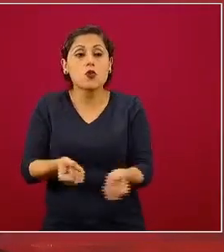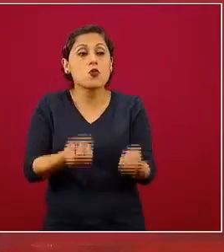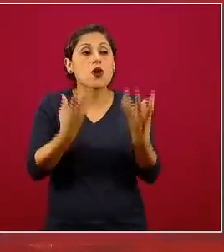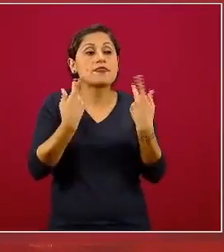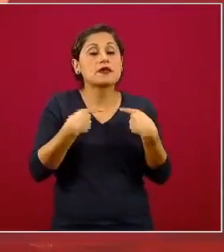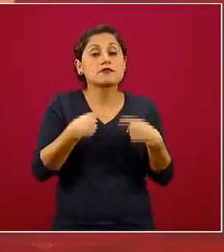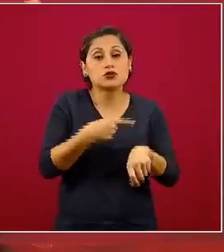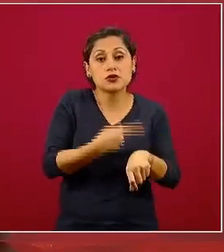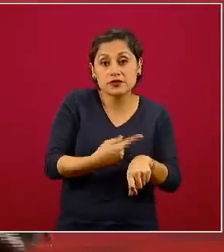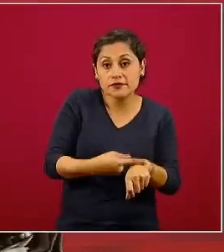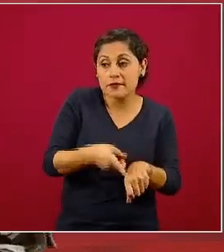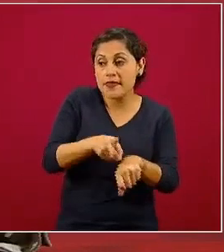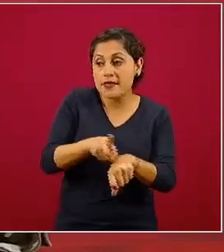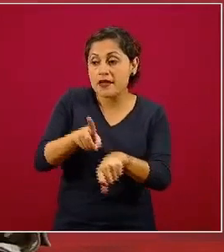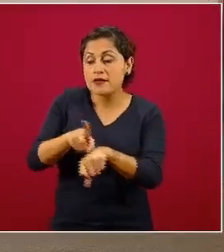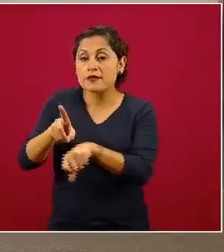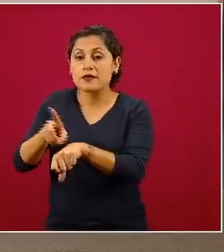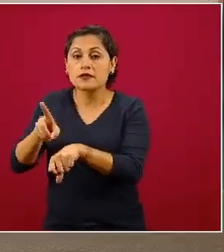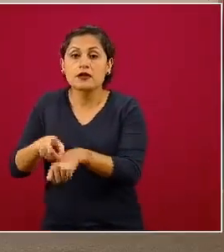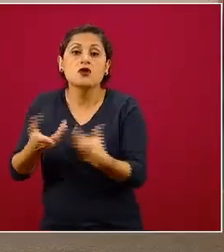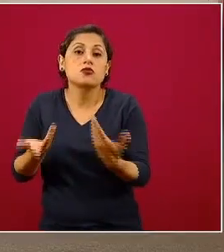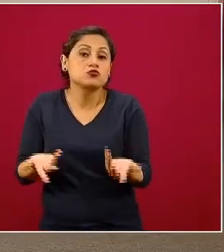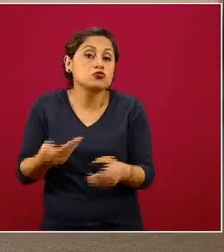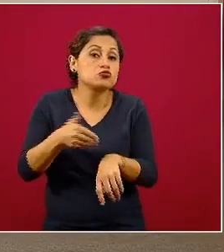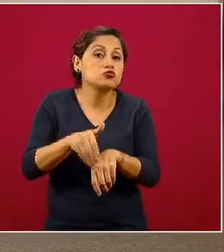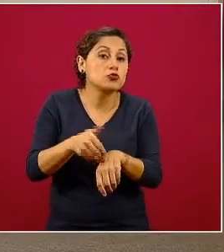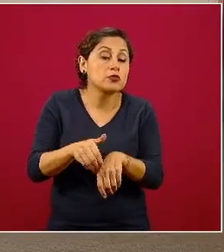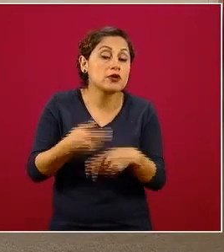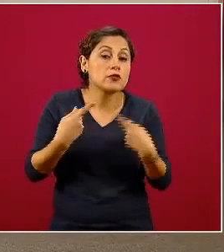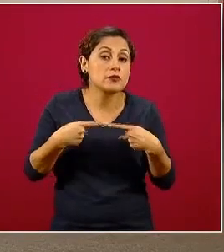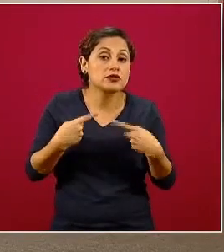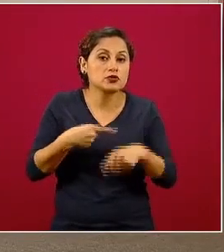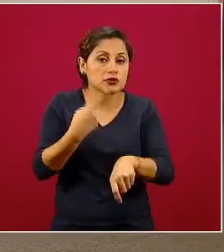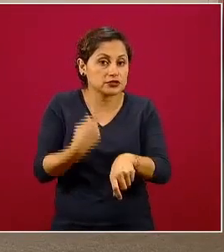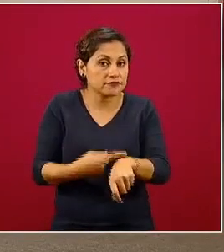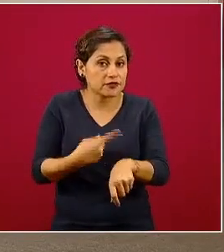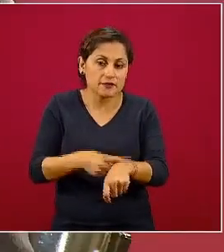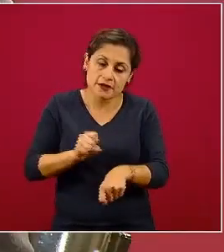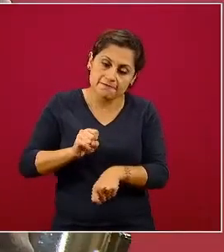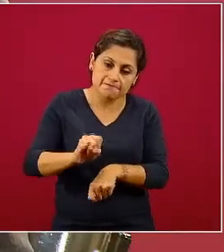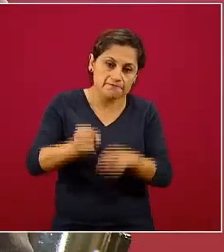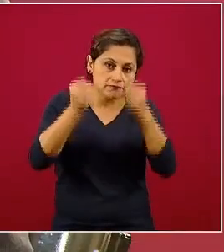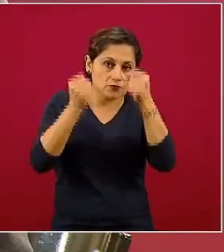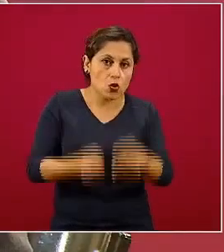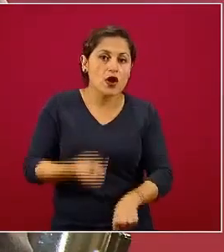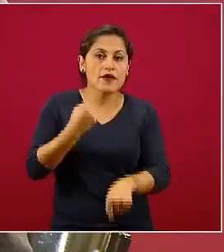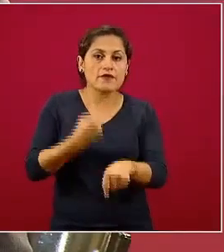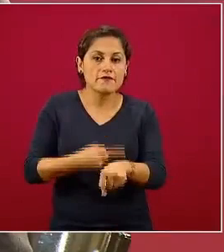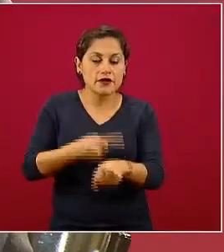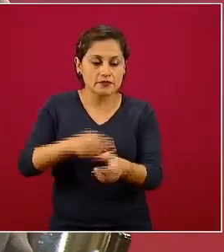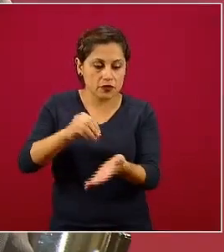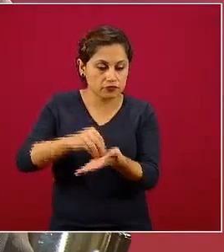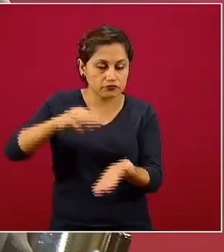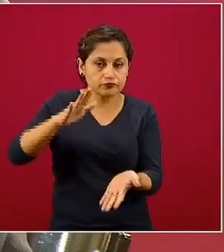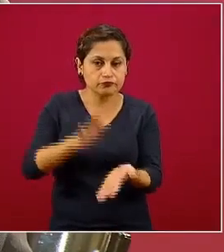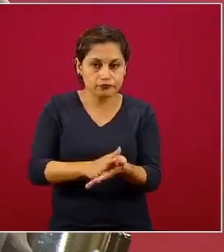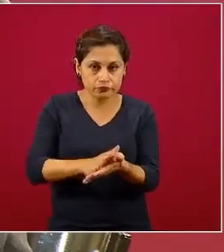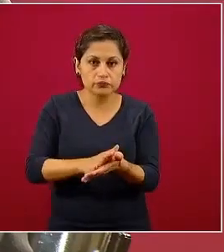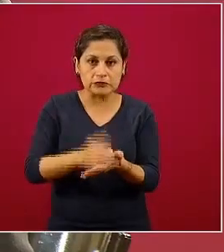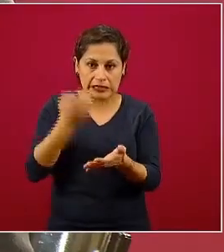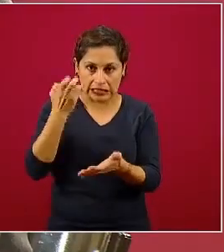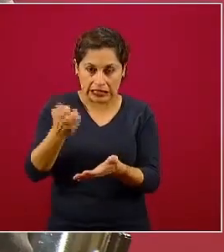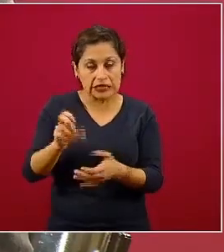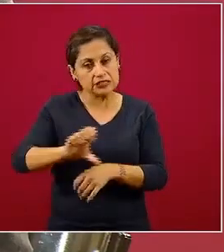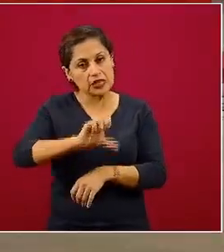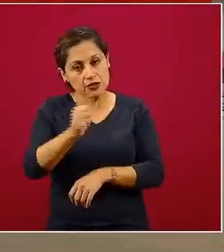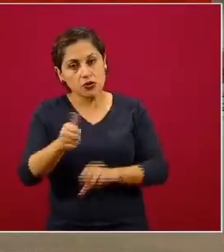mayor interés son el número de casos registrados confirmados y el número de hospitalizaciones